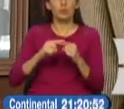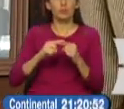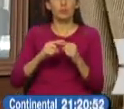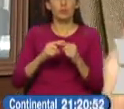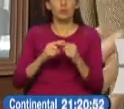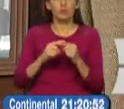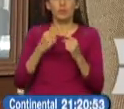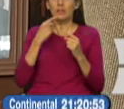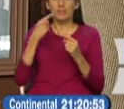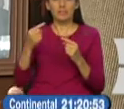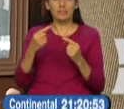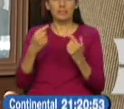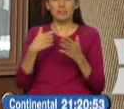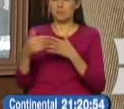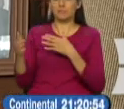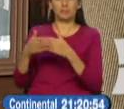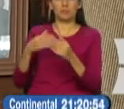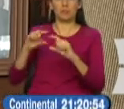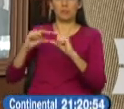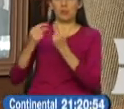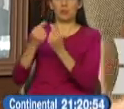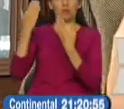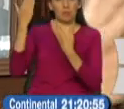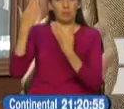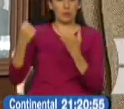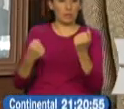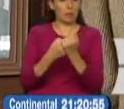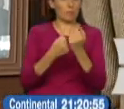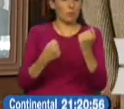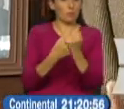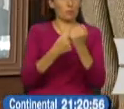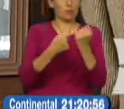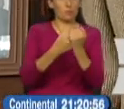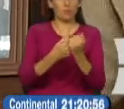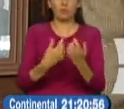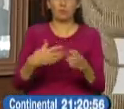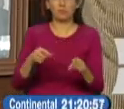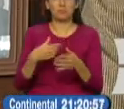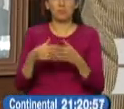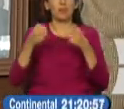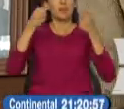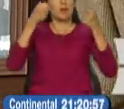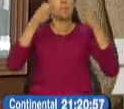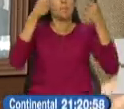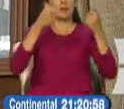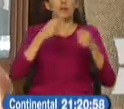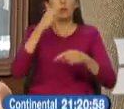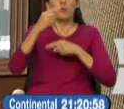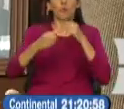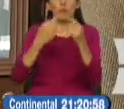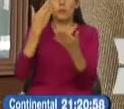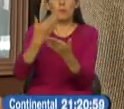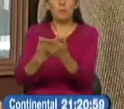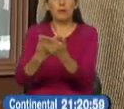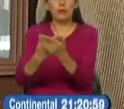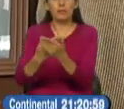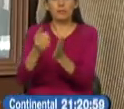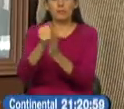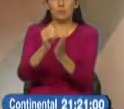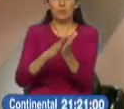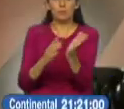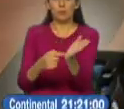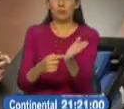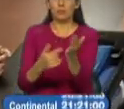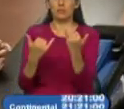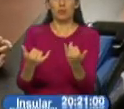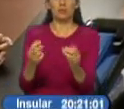no les importa en un momento de campaña ofrecer cualquier cosa para que en su momento obviamente no poderlo cumplir.